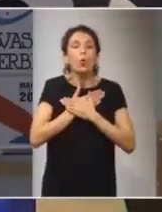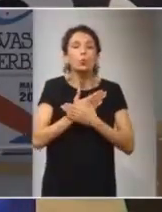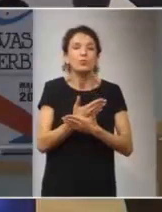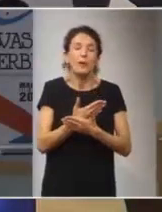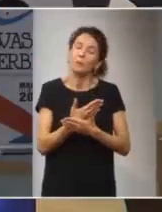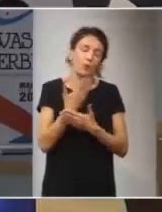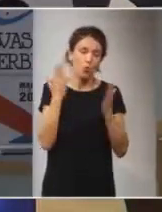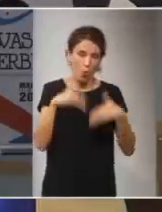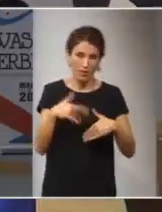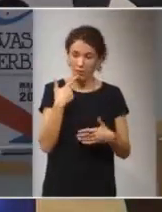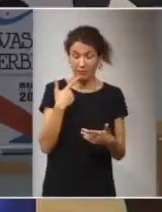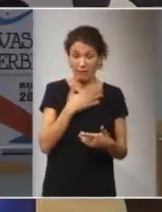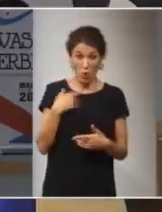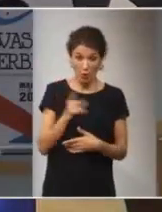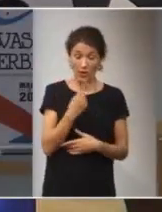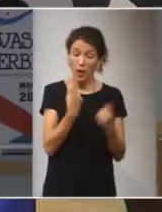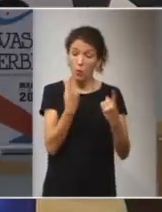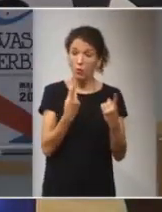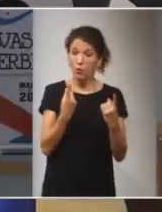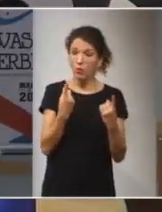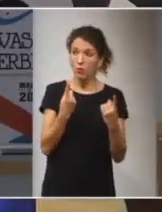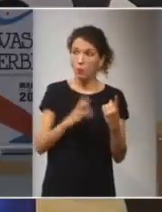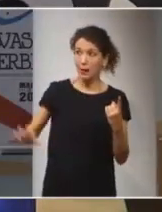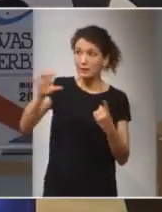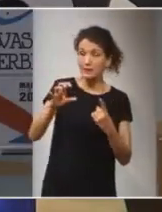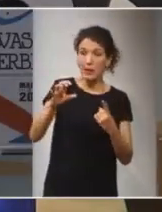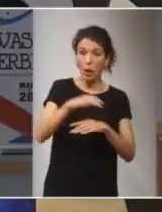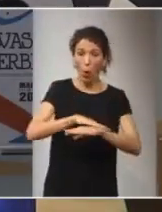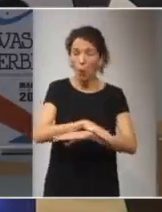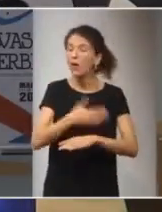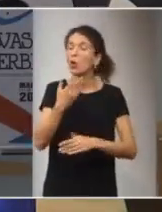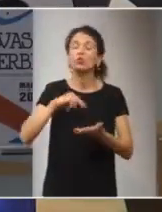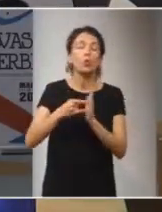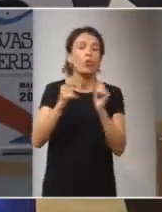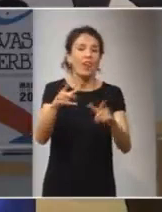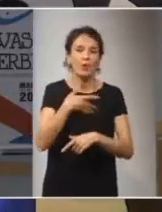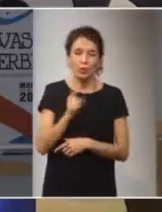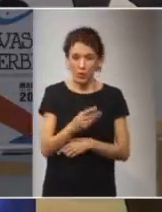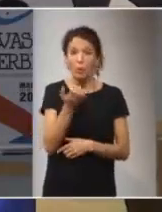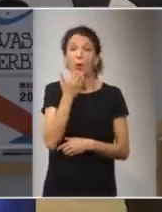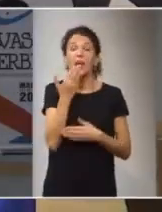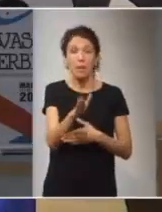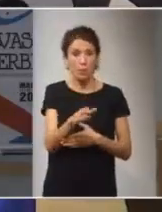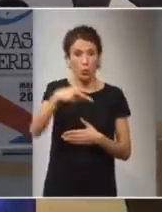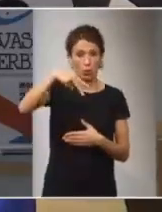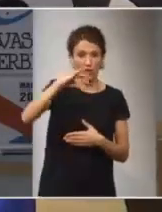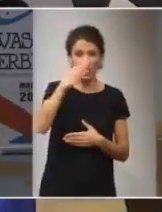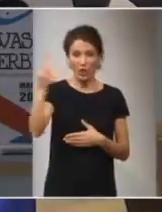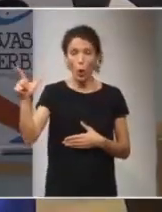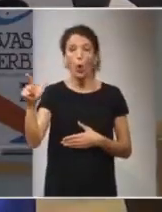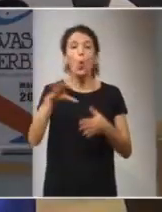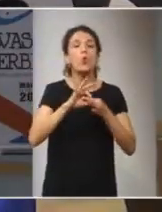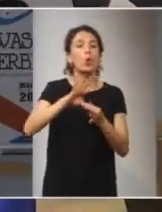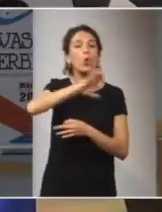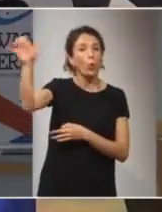negativa en este momento en muchos para solucionarlos por ejemplo y lo decía Nicole la Unión